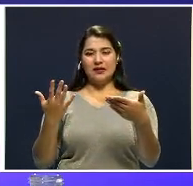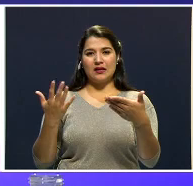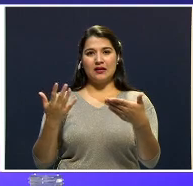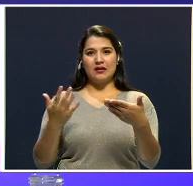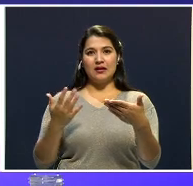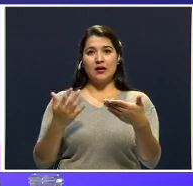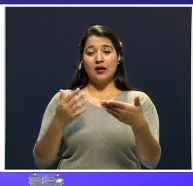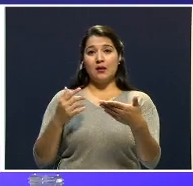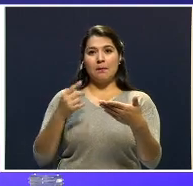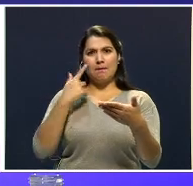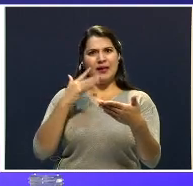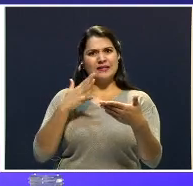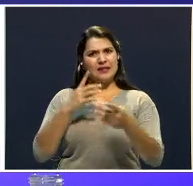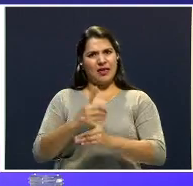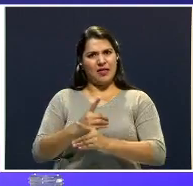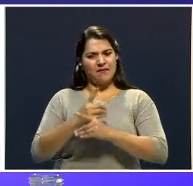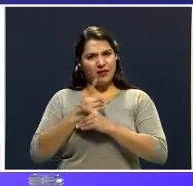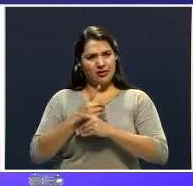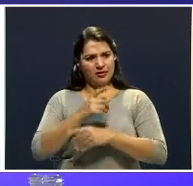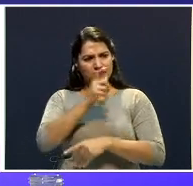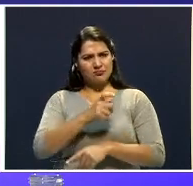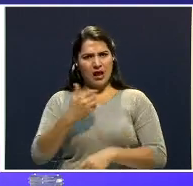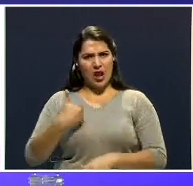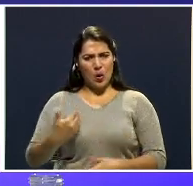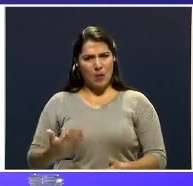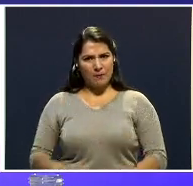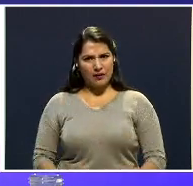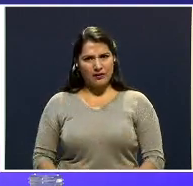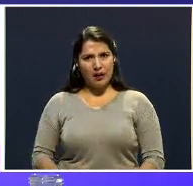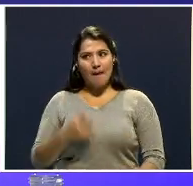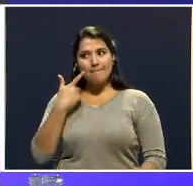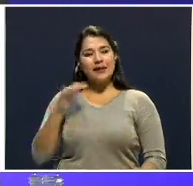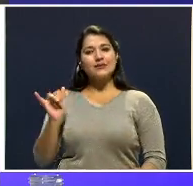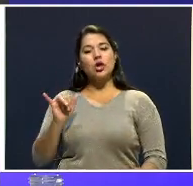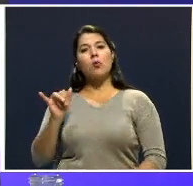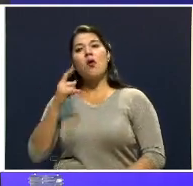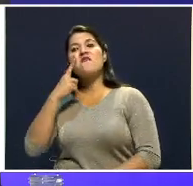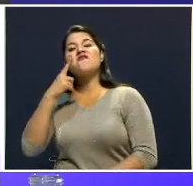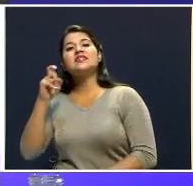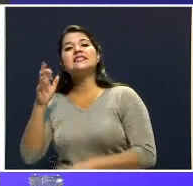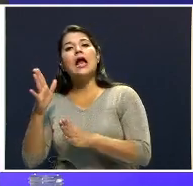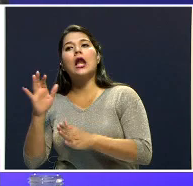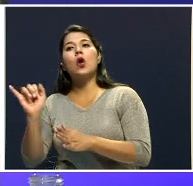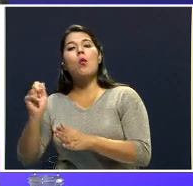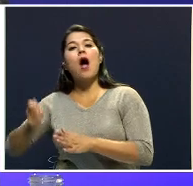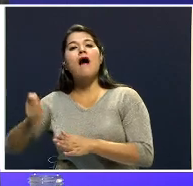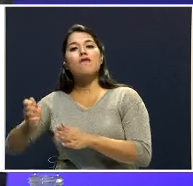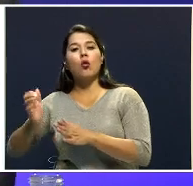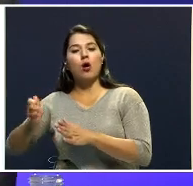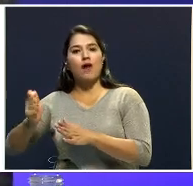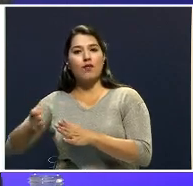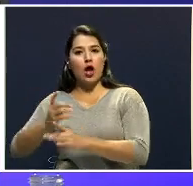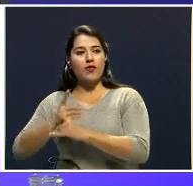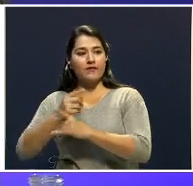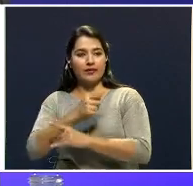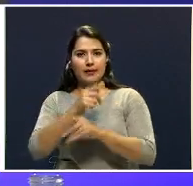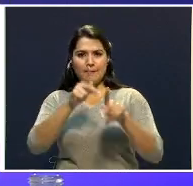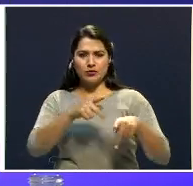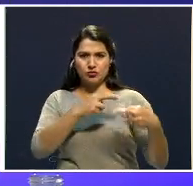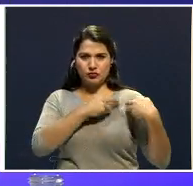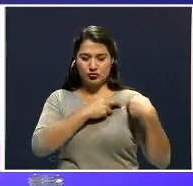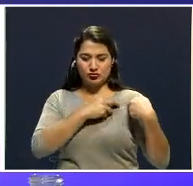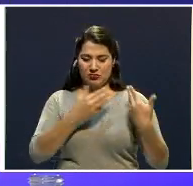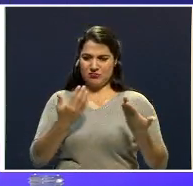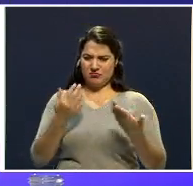defendiendo al sospechoso, votando toda la investigación, pero sin ningún fundamento, de lo IJ. Es que eran los informes,